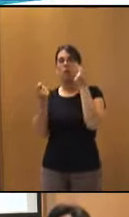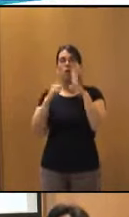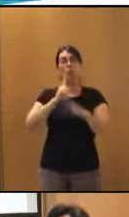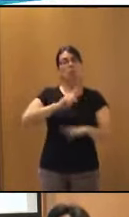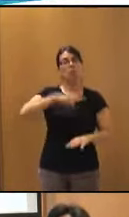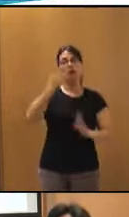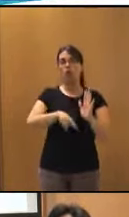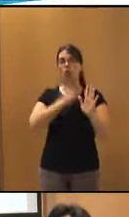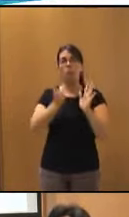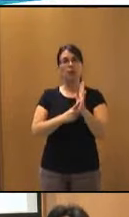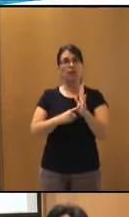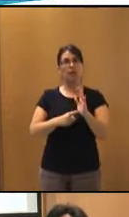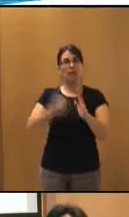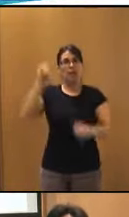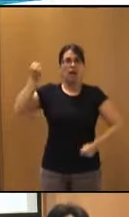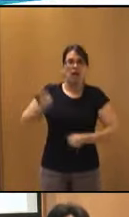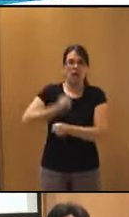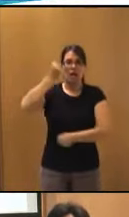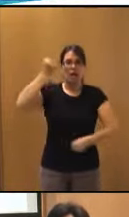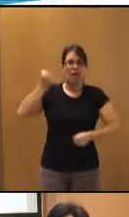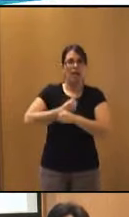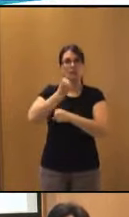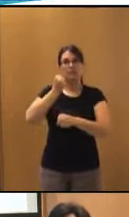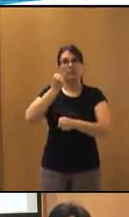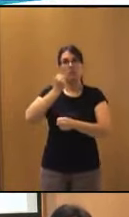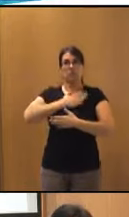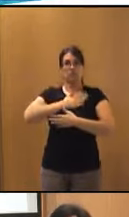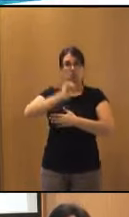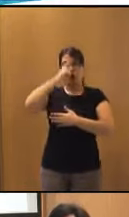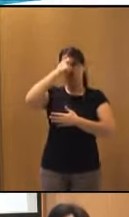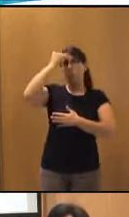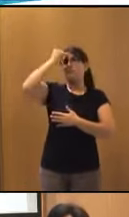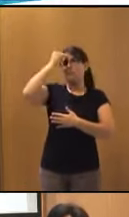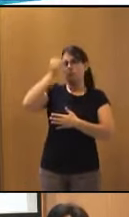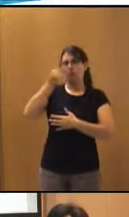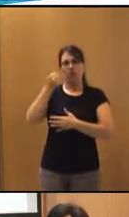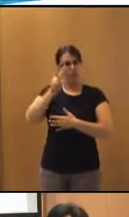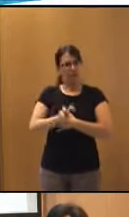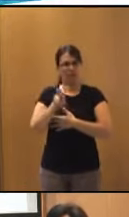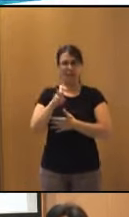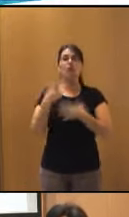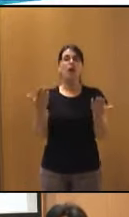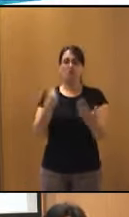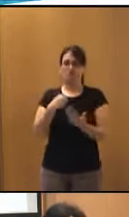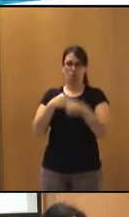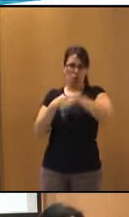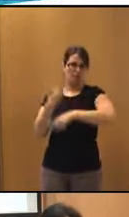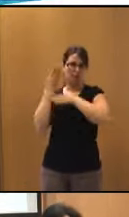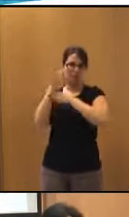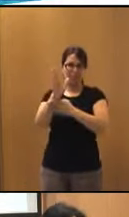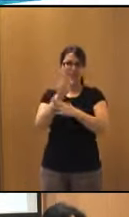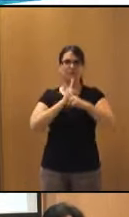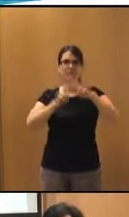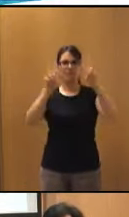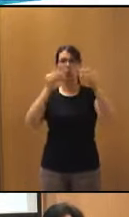completa o la que ha llevado más trabajo y la que pensamos que merece más la pena, pues es la que presentamos hoy, que es Buenas prácticas de